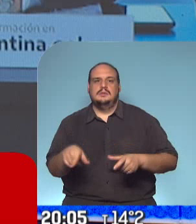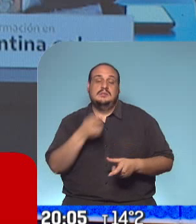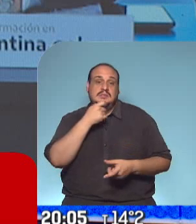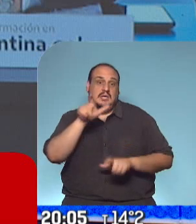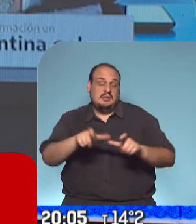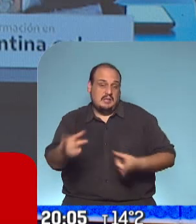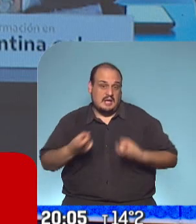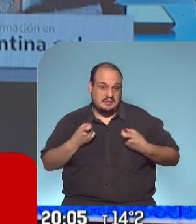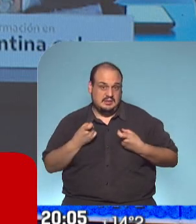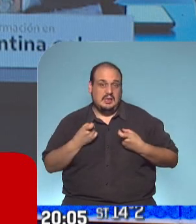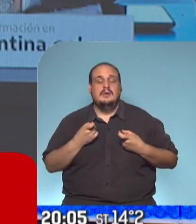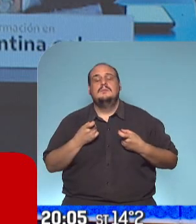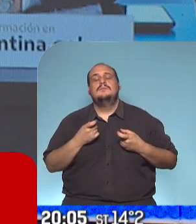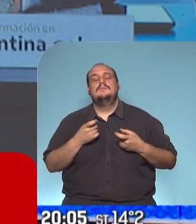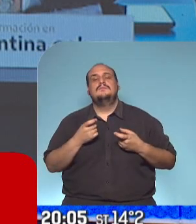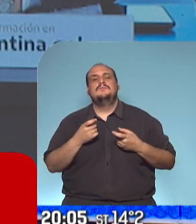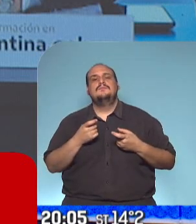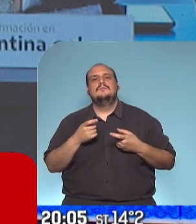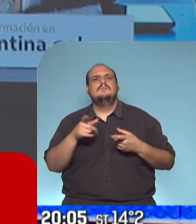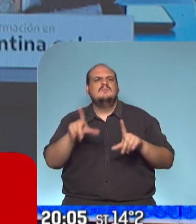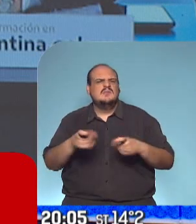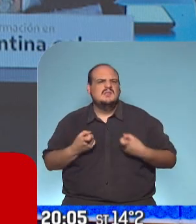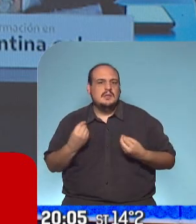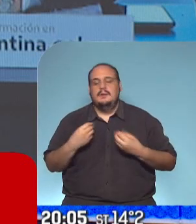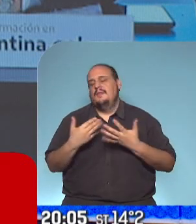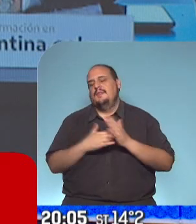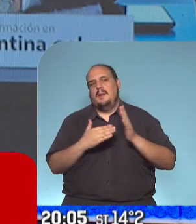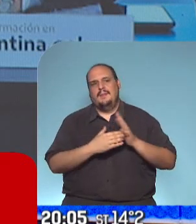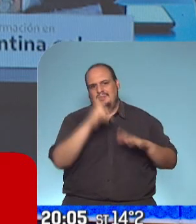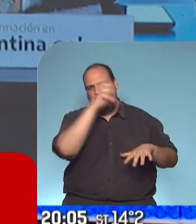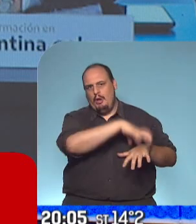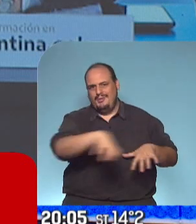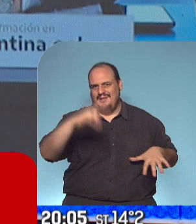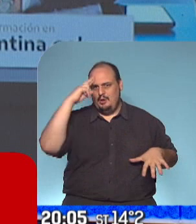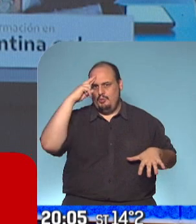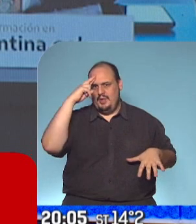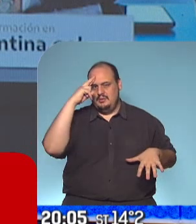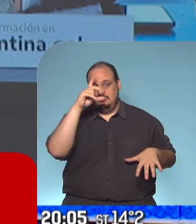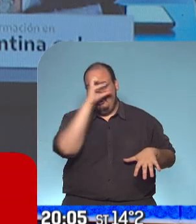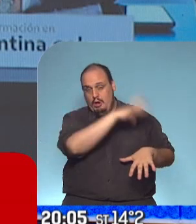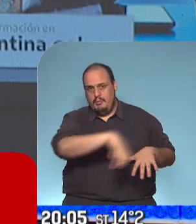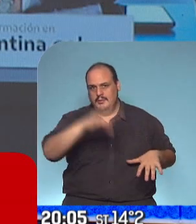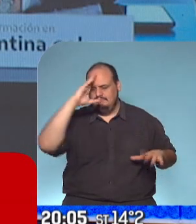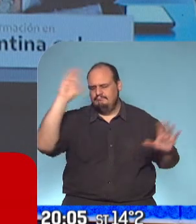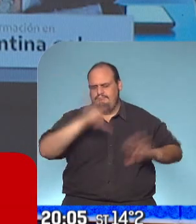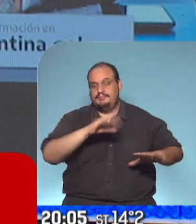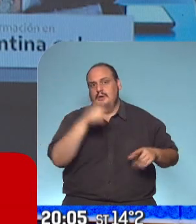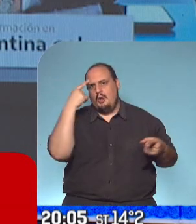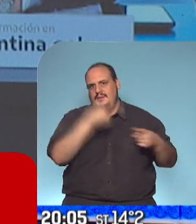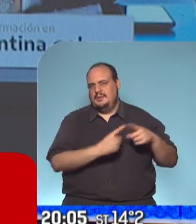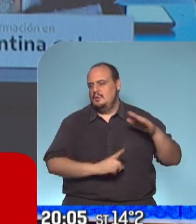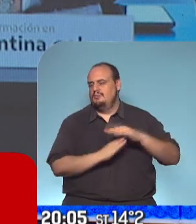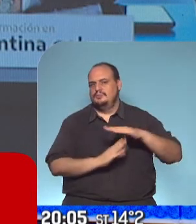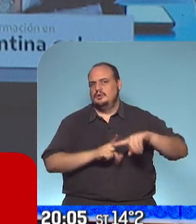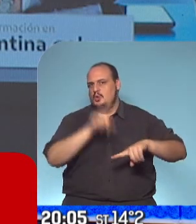necesario. Y hablamos de imprescindible y necesario cuando lo requiera el sistema de salud. Que el sistema de salud no quede saturado, esa es la prioridad.